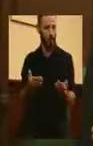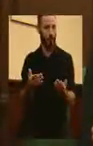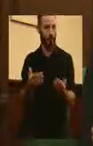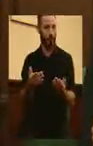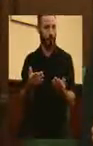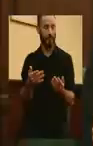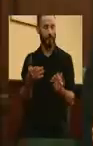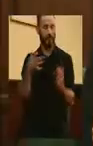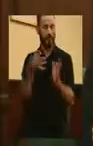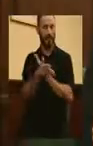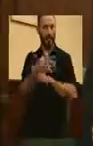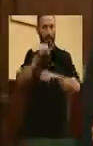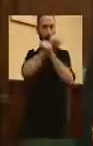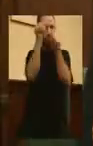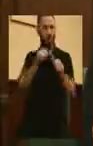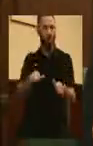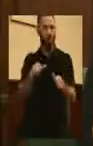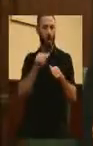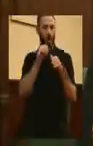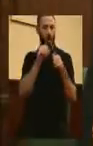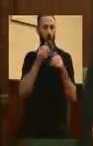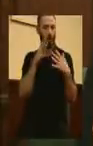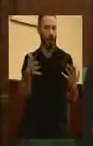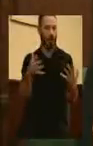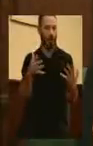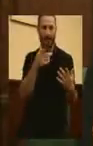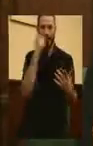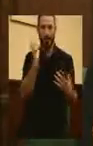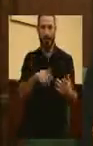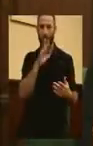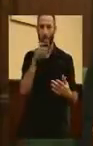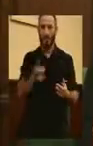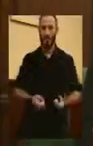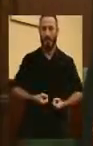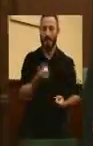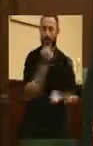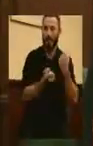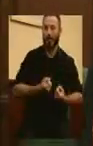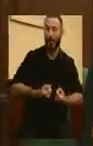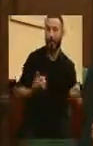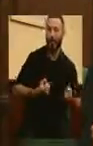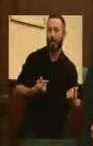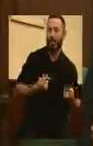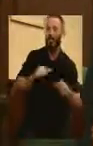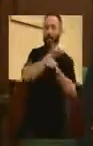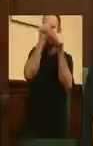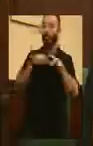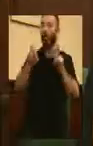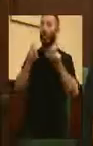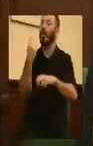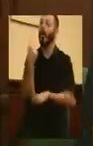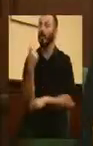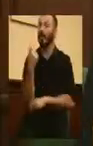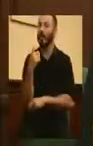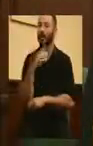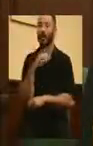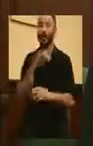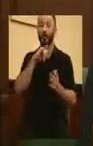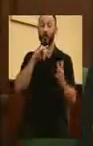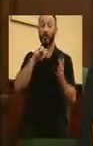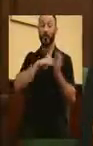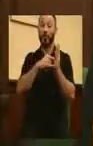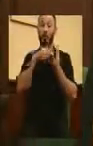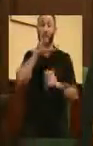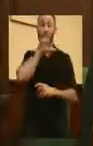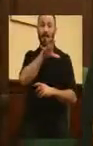modelo es un modelo basado en el despilfarro económico. El hecho de no tener un plan estatal de transporte público urbano